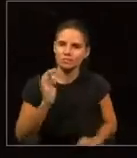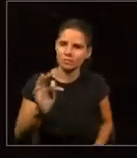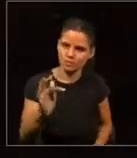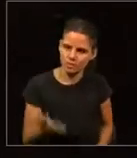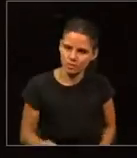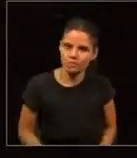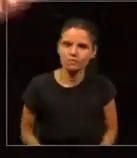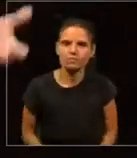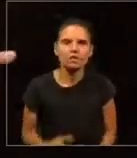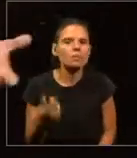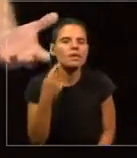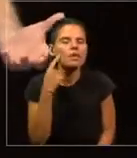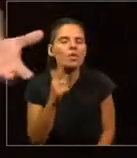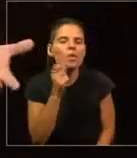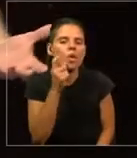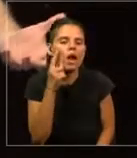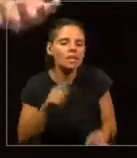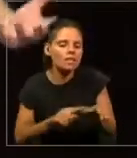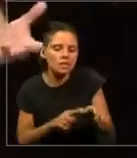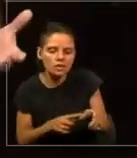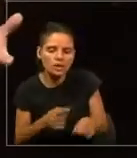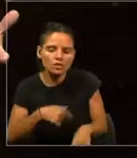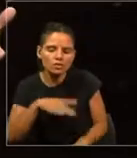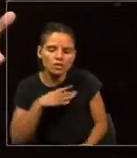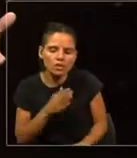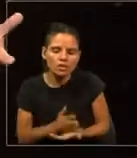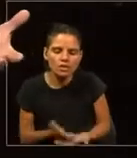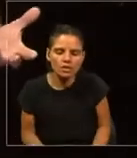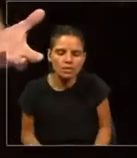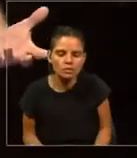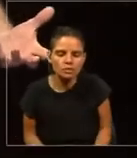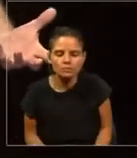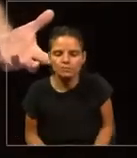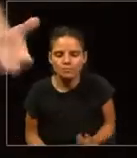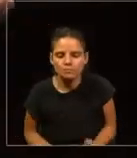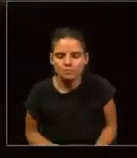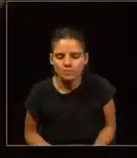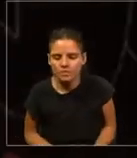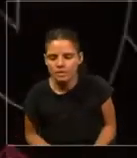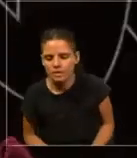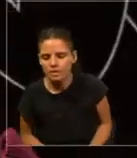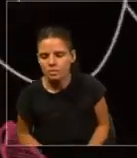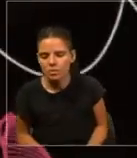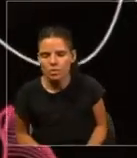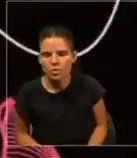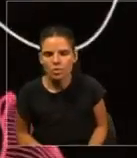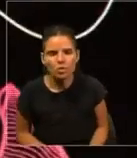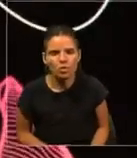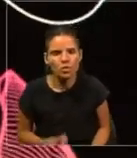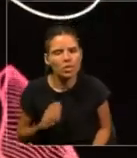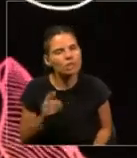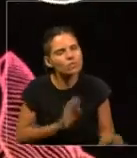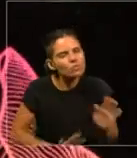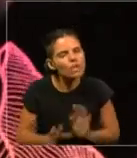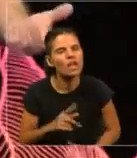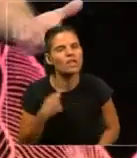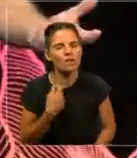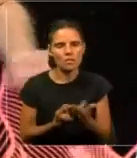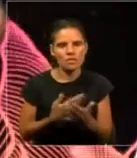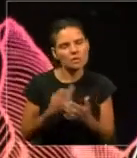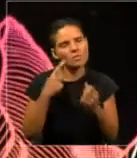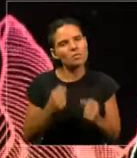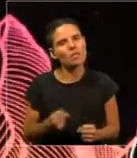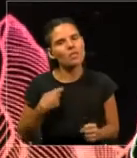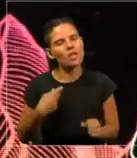cuestiones tecnológicas nosotros deberíamos, digamos, atenernos y aprovechar para garantizar